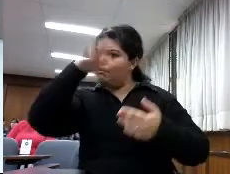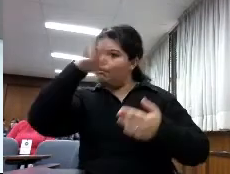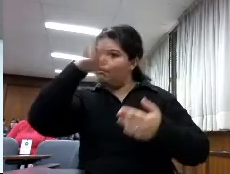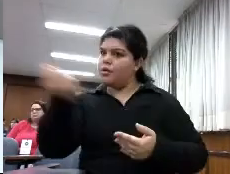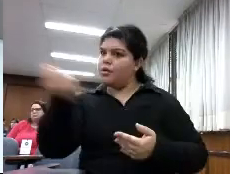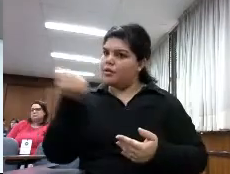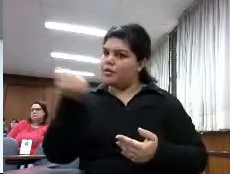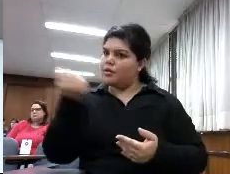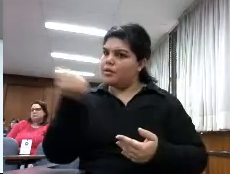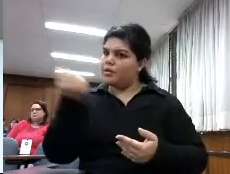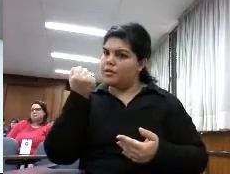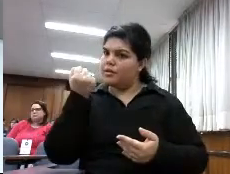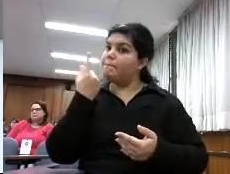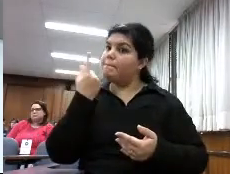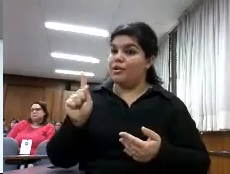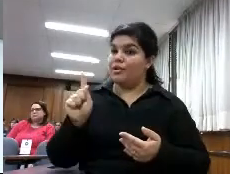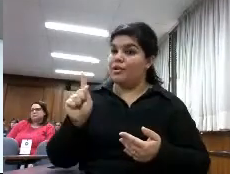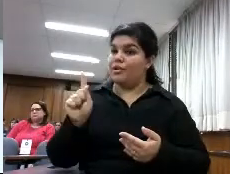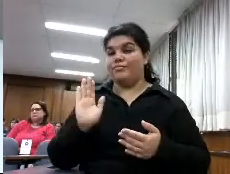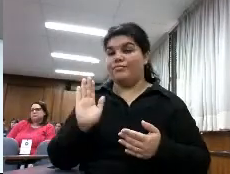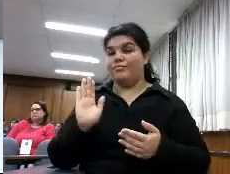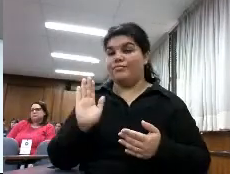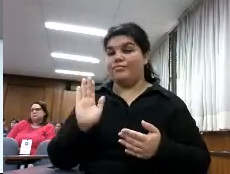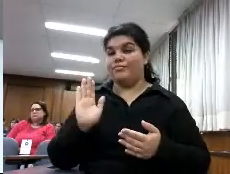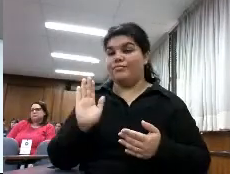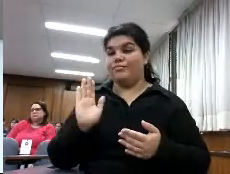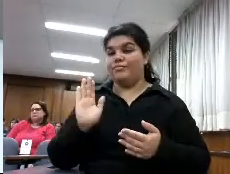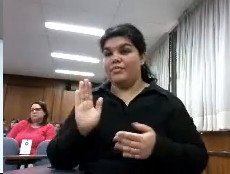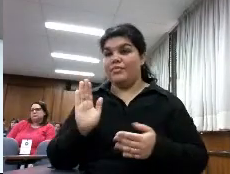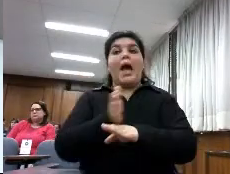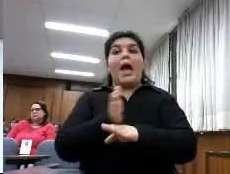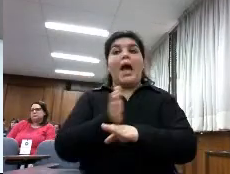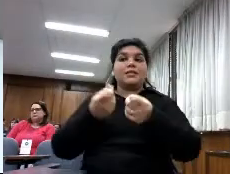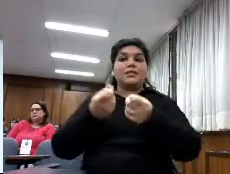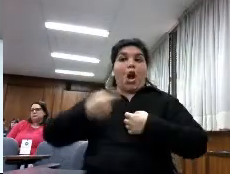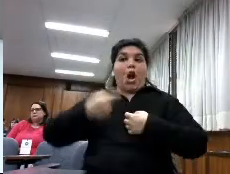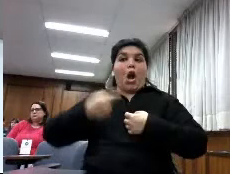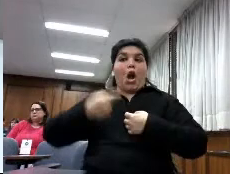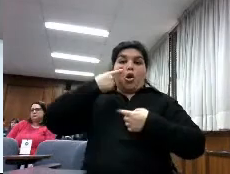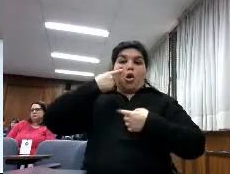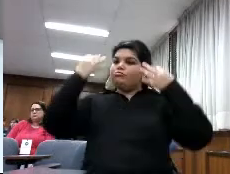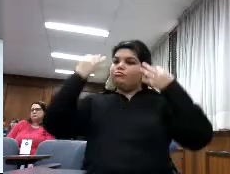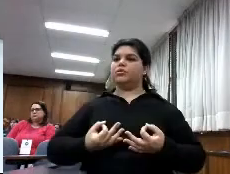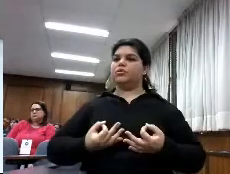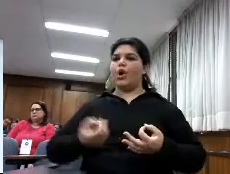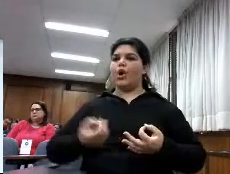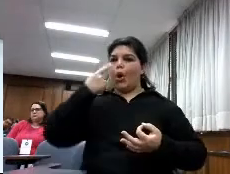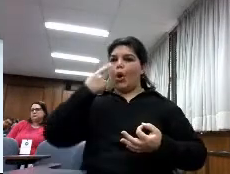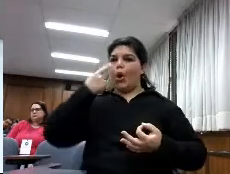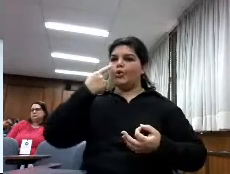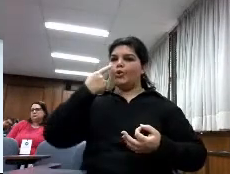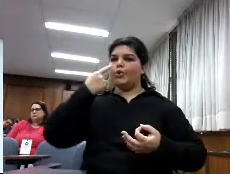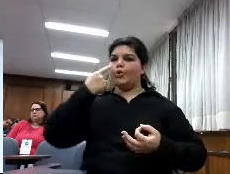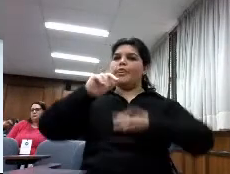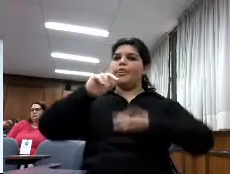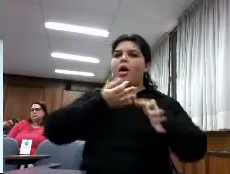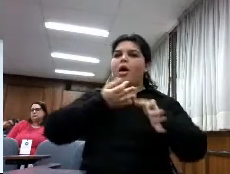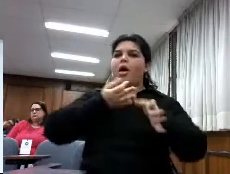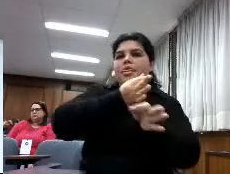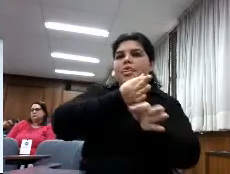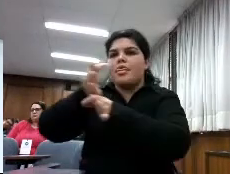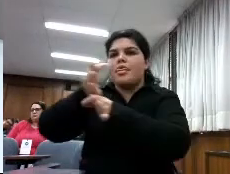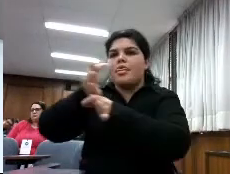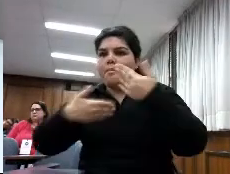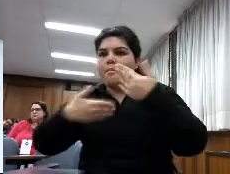o para formar necesitamos formarnos y necesitamos tener un buen conocimiento de los recursos digitales además la